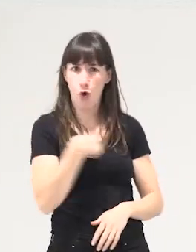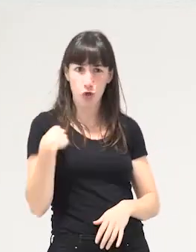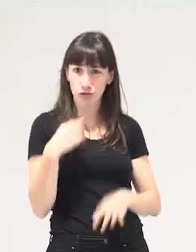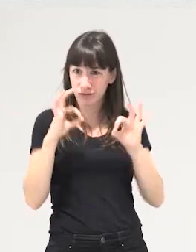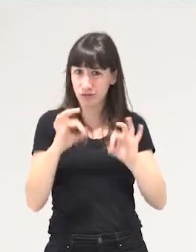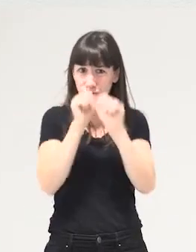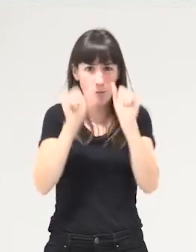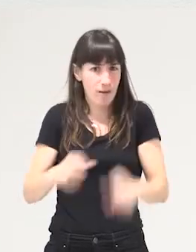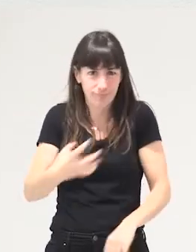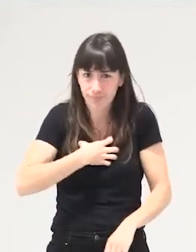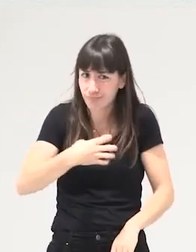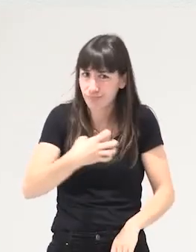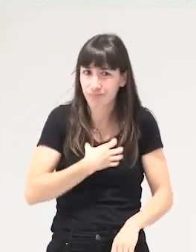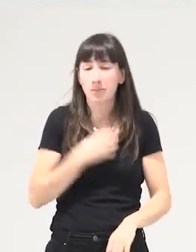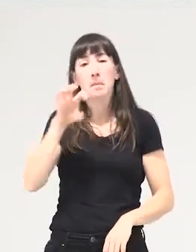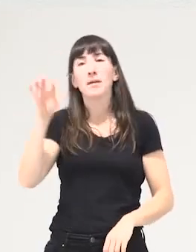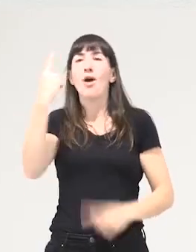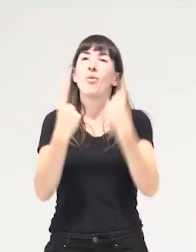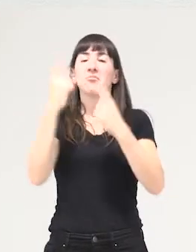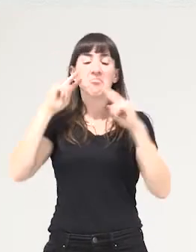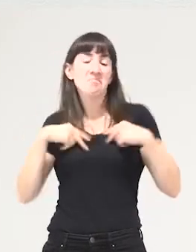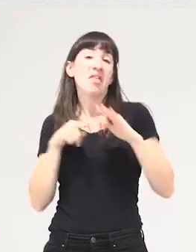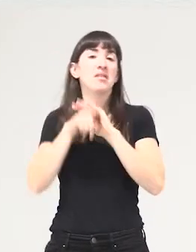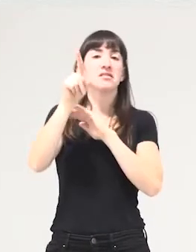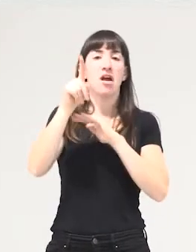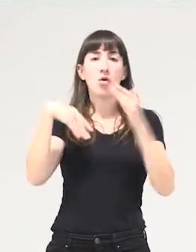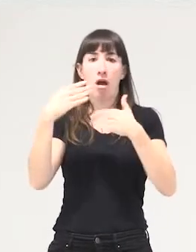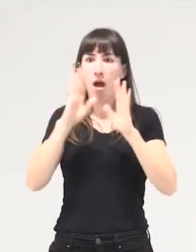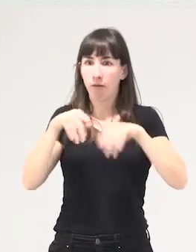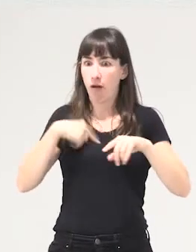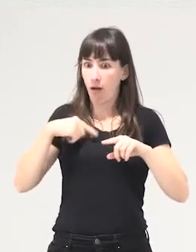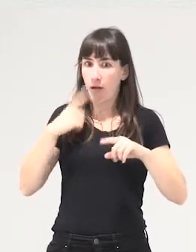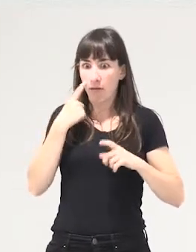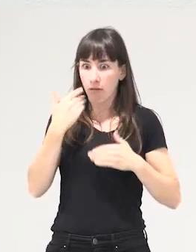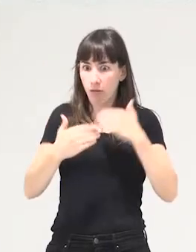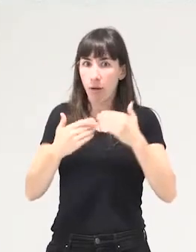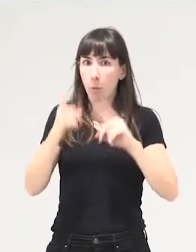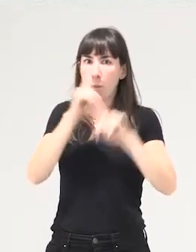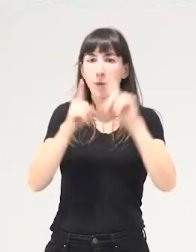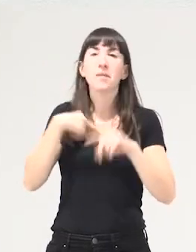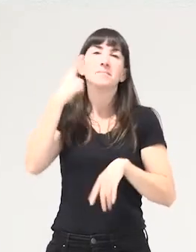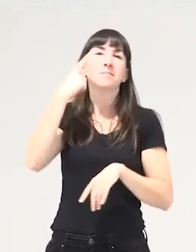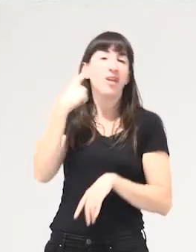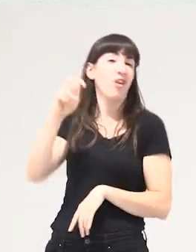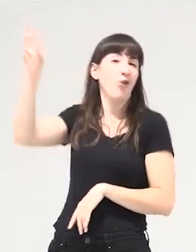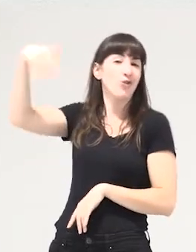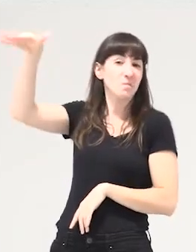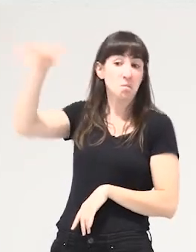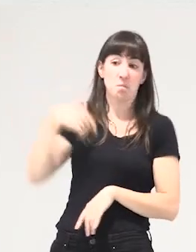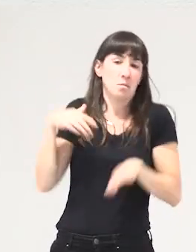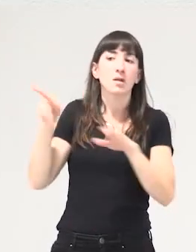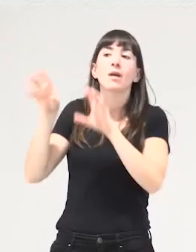que los países que nos creíamos desarrollados estamos viviendo cada vez más problemas que creíamos que eran como de los otros de los